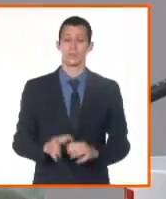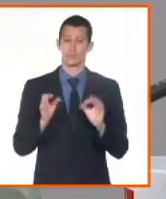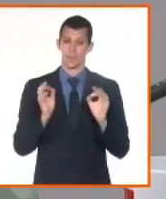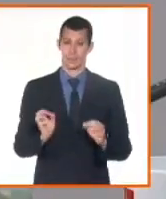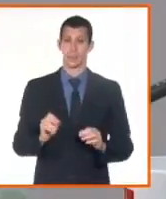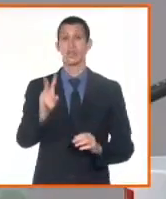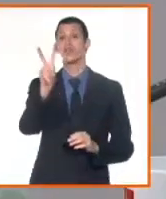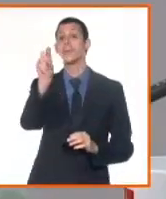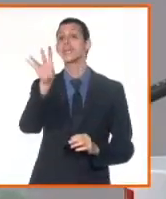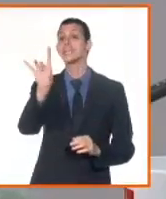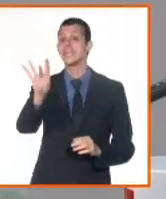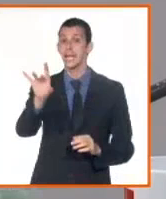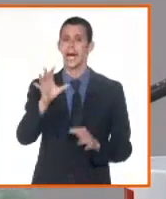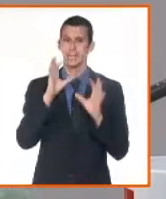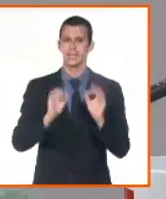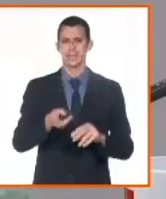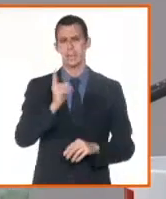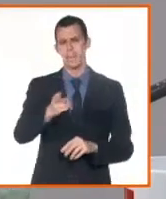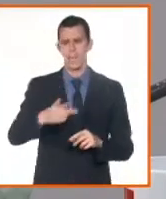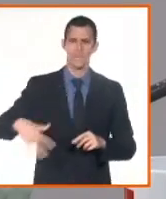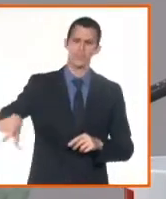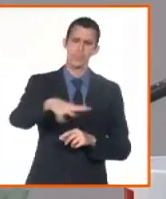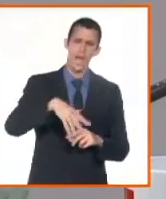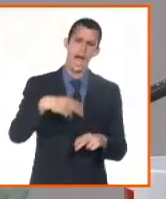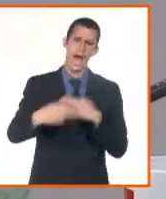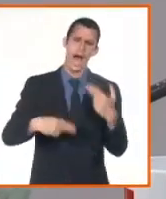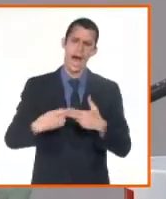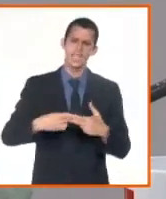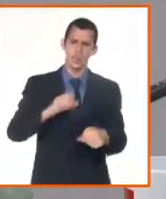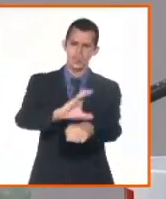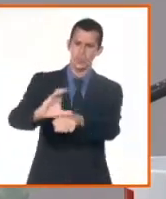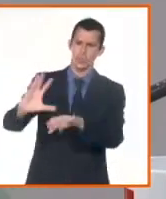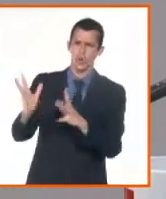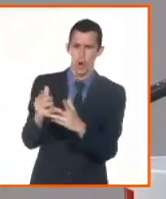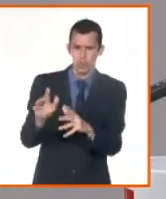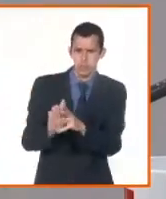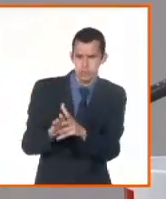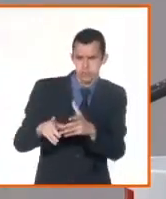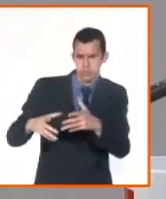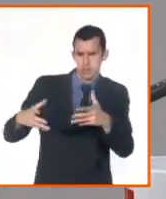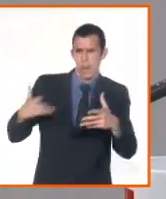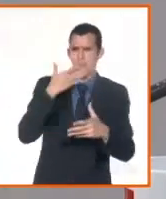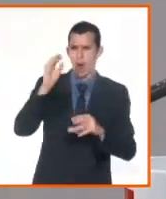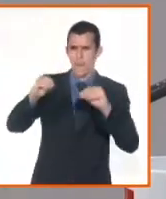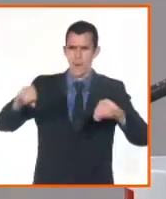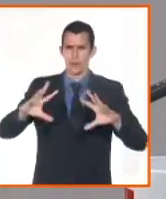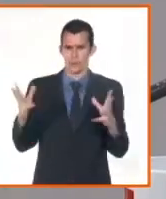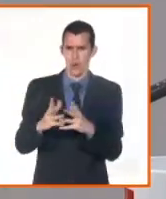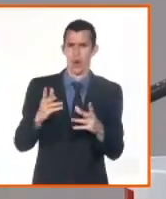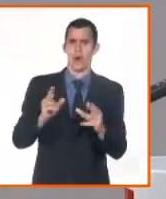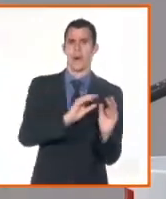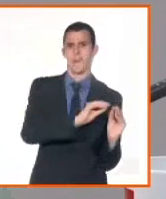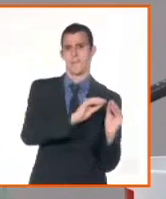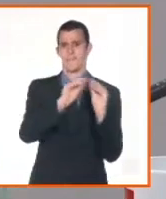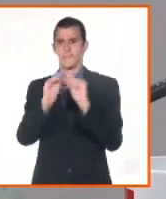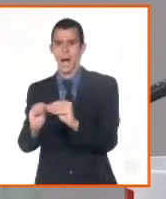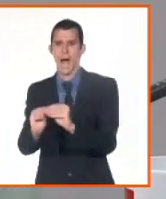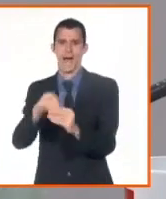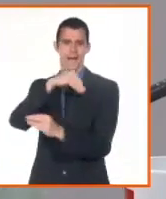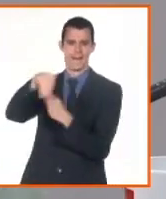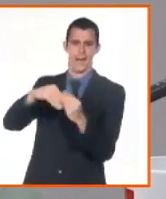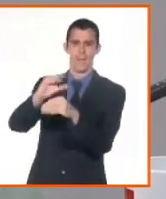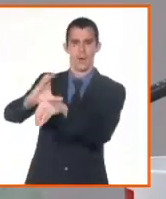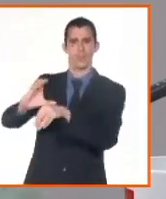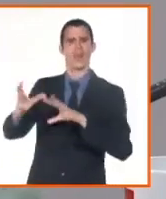prestación directa de servicios notariales y registrales a la población. Y se han dado muchos pasos, pero